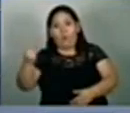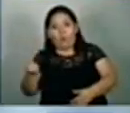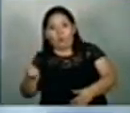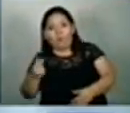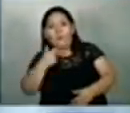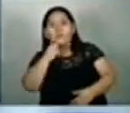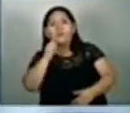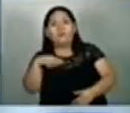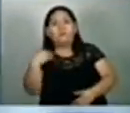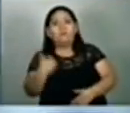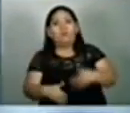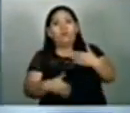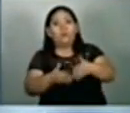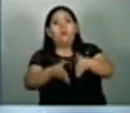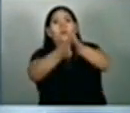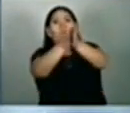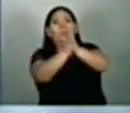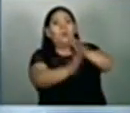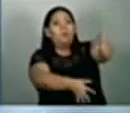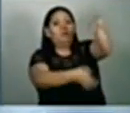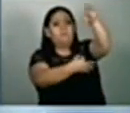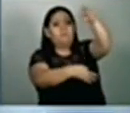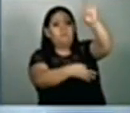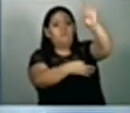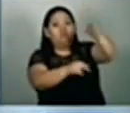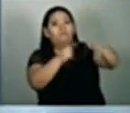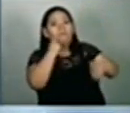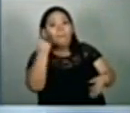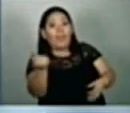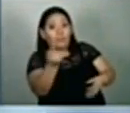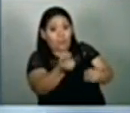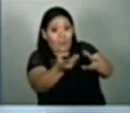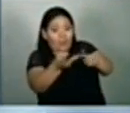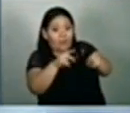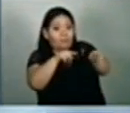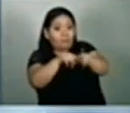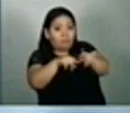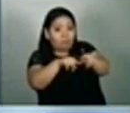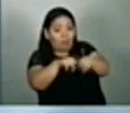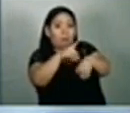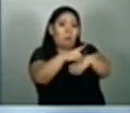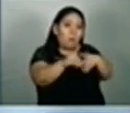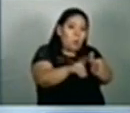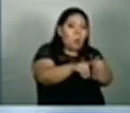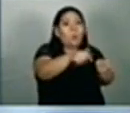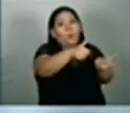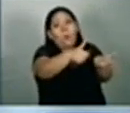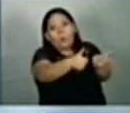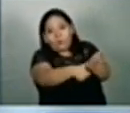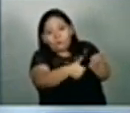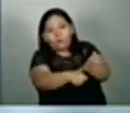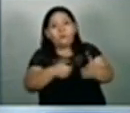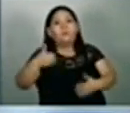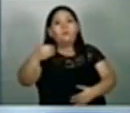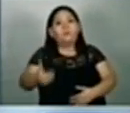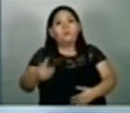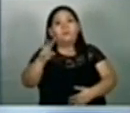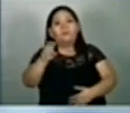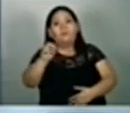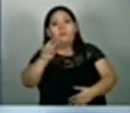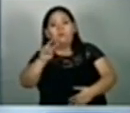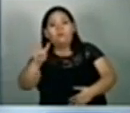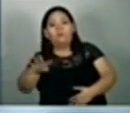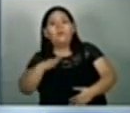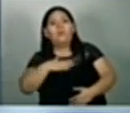para solicitar en línea las constancias electorales de los aspirantes a cargos de elección popular de los comicios del 2024. El